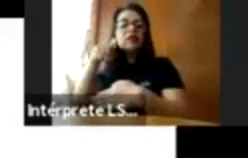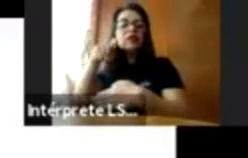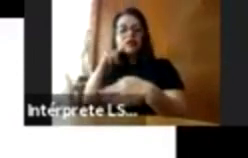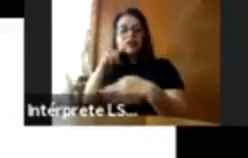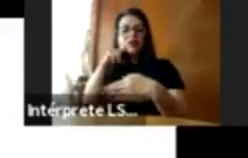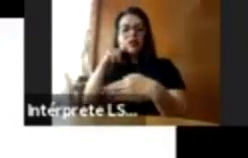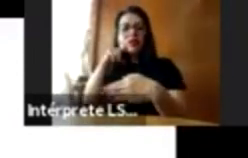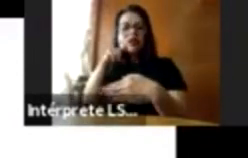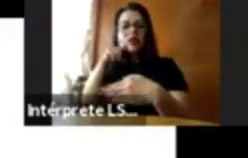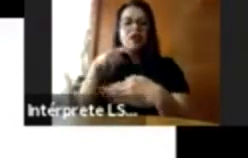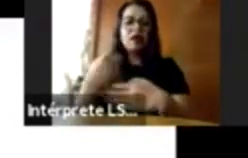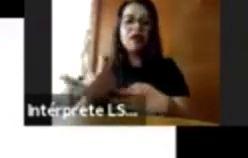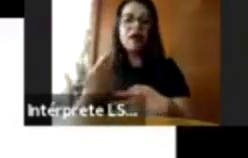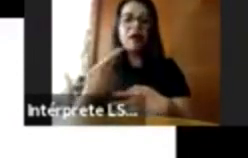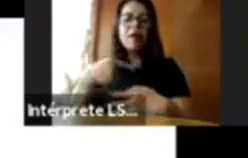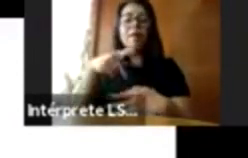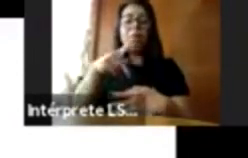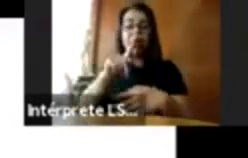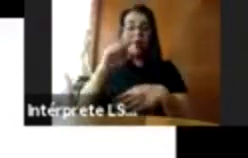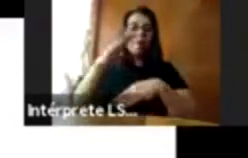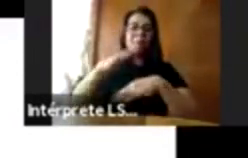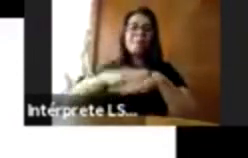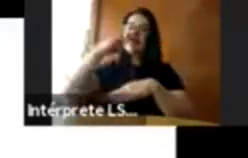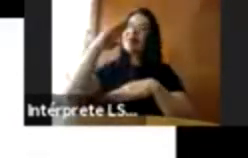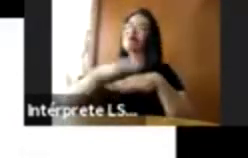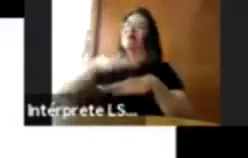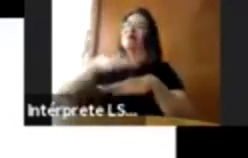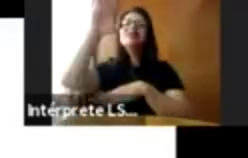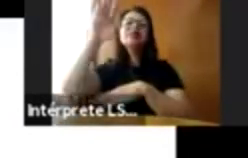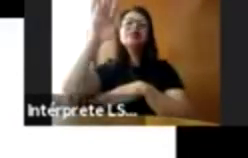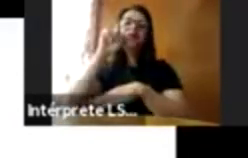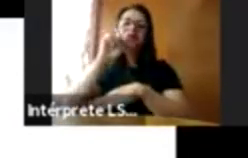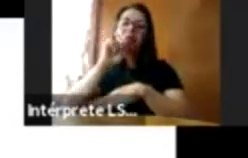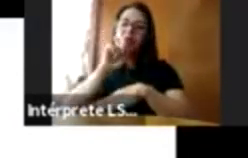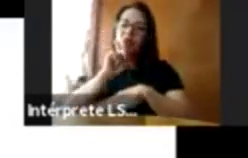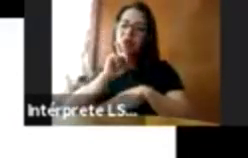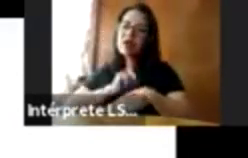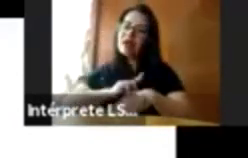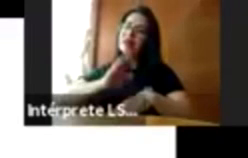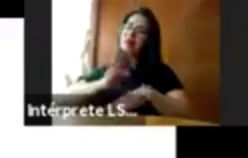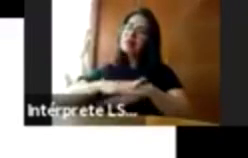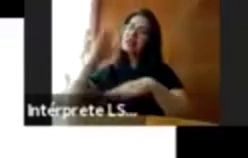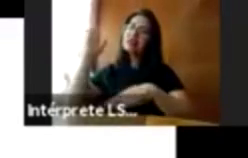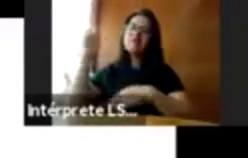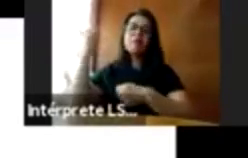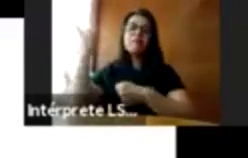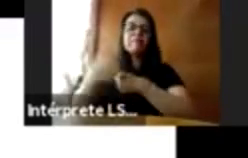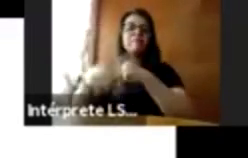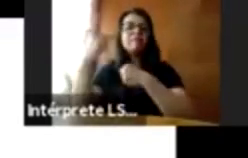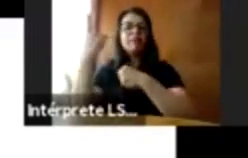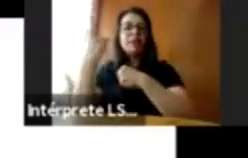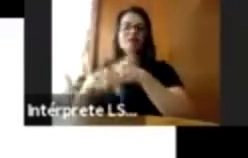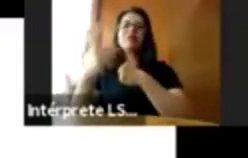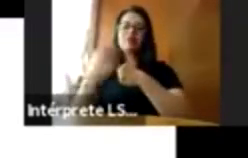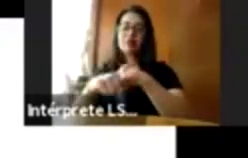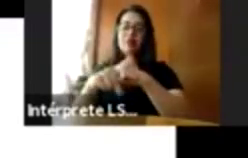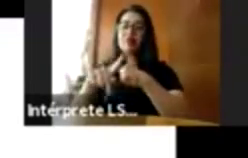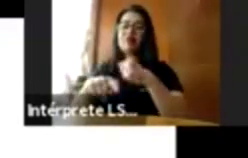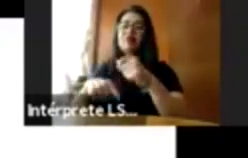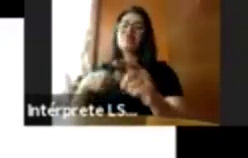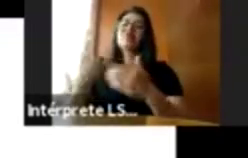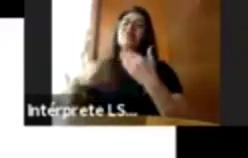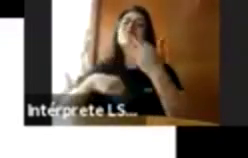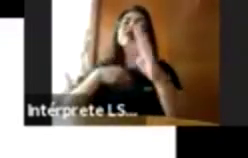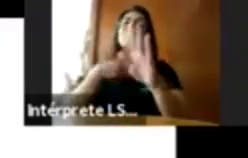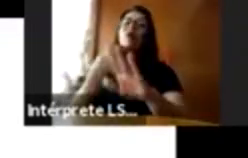en género, porque las niñas tienen un riesgo elevado de cualquier tipo de violencia sexual. Pero también sabemos, a